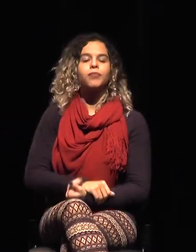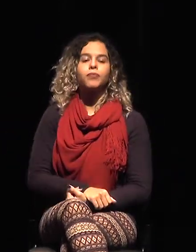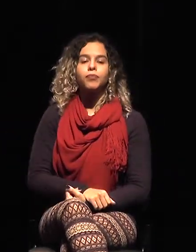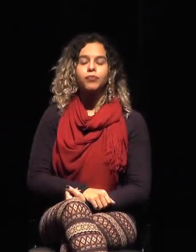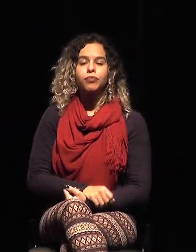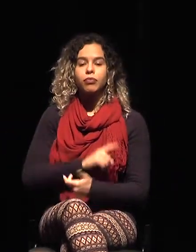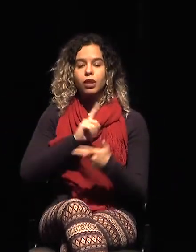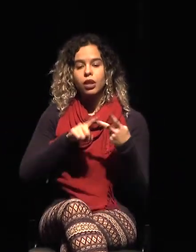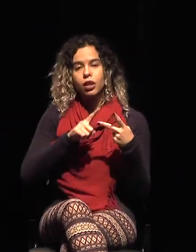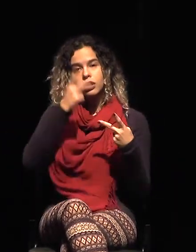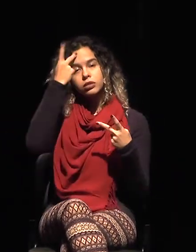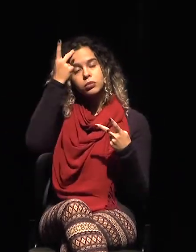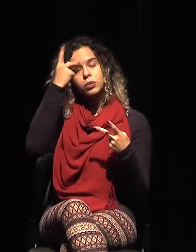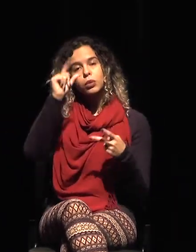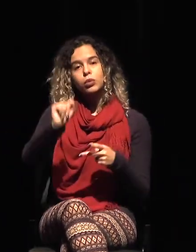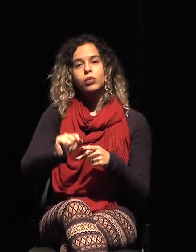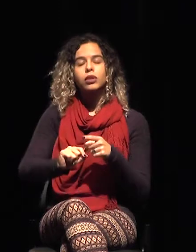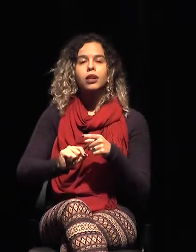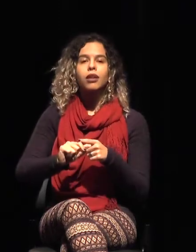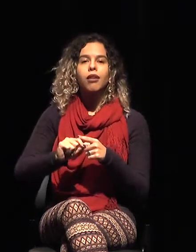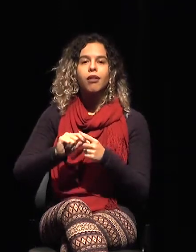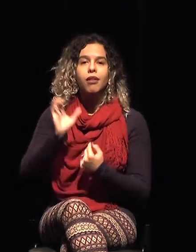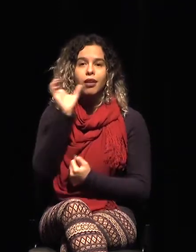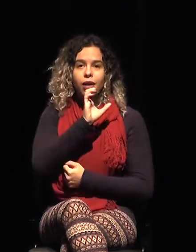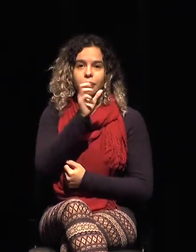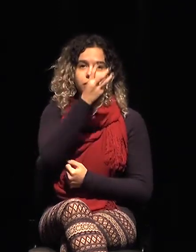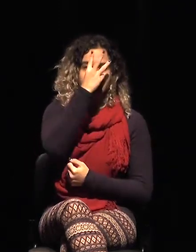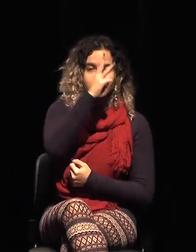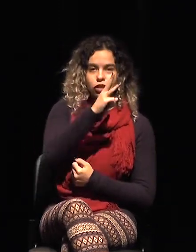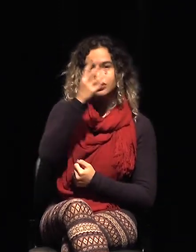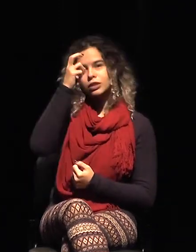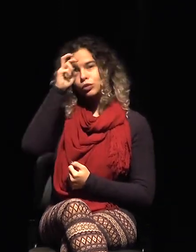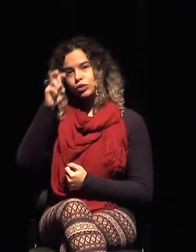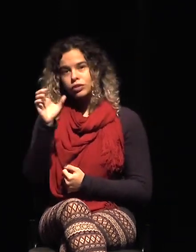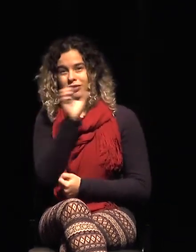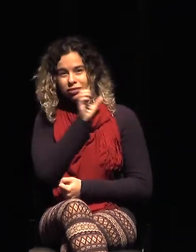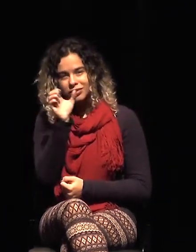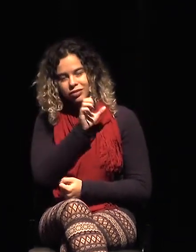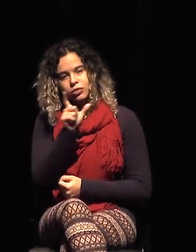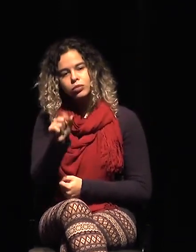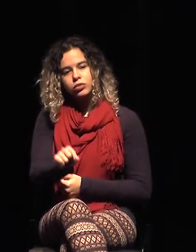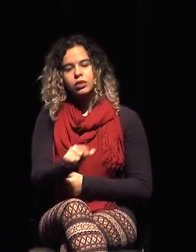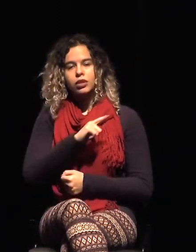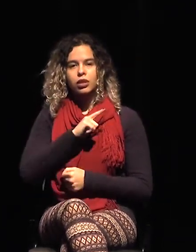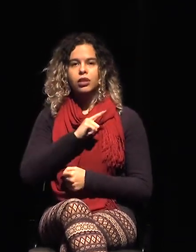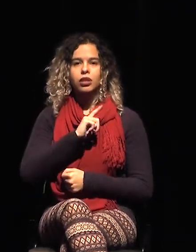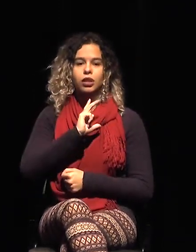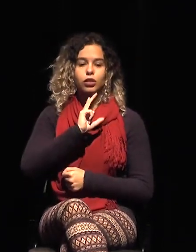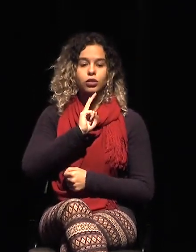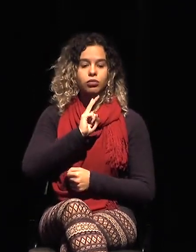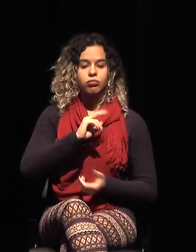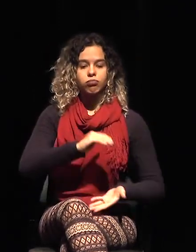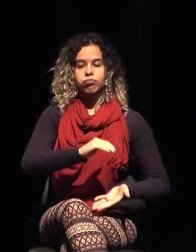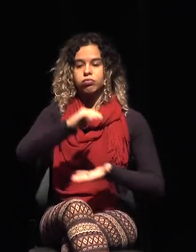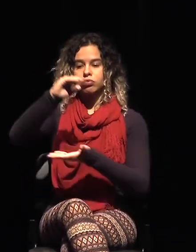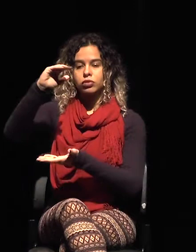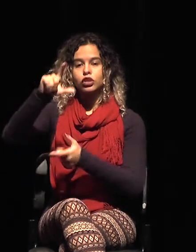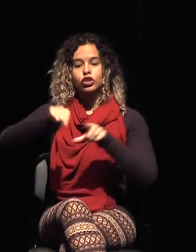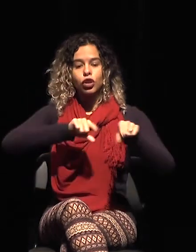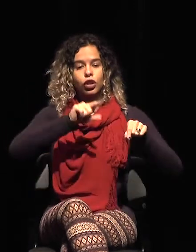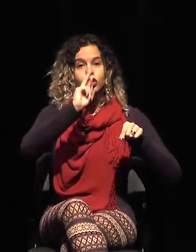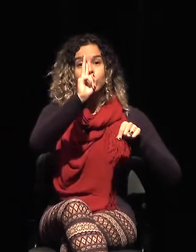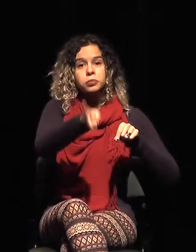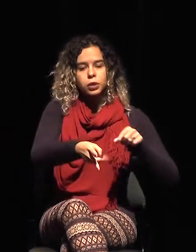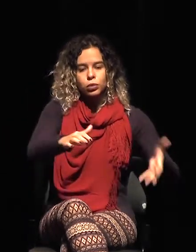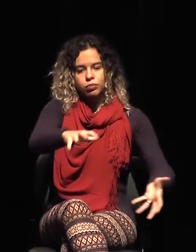a 5 días laborables, como son 2.000 volúmenes prácticamente. También fiscalización al 100%. Eso es solo